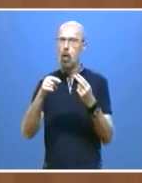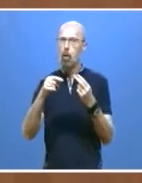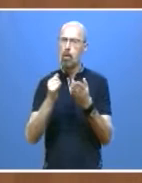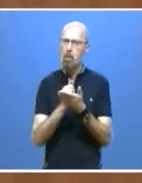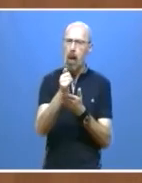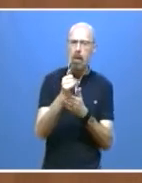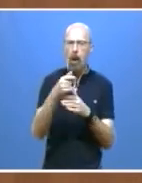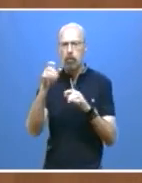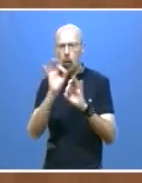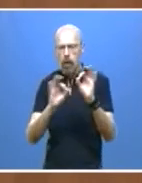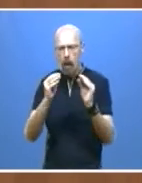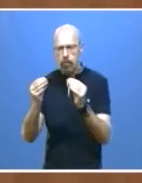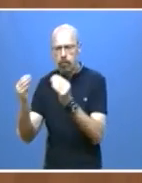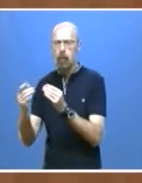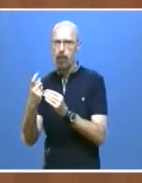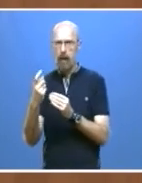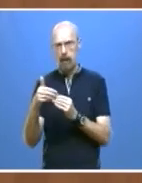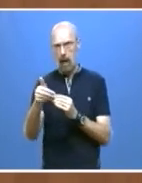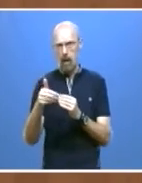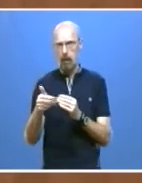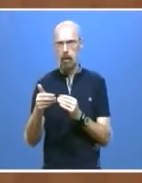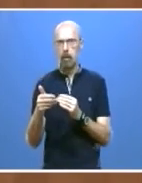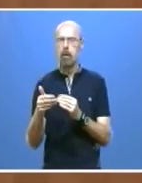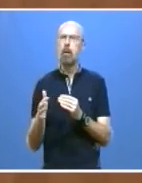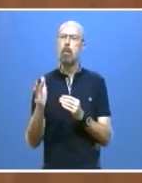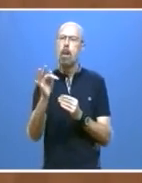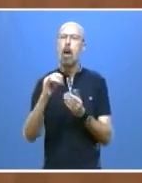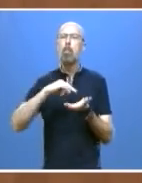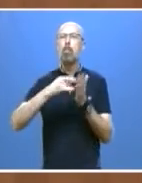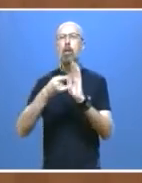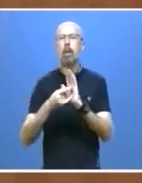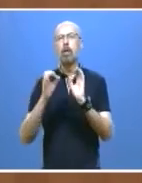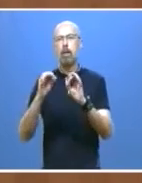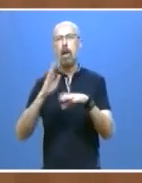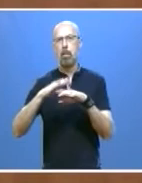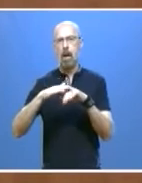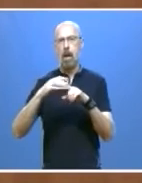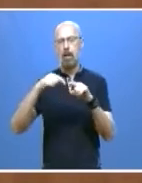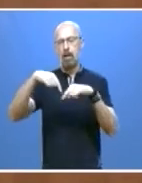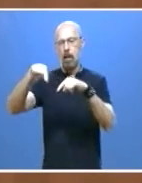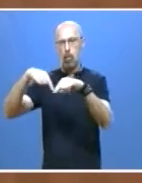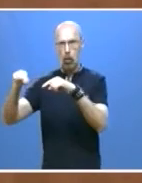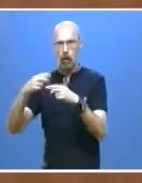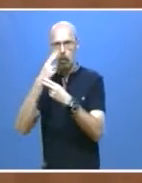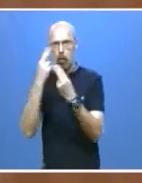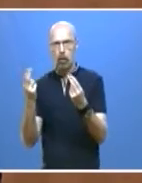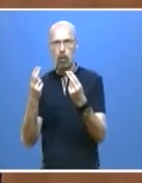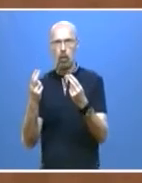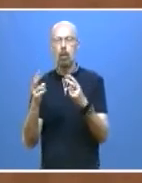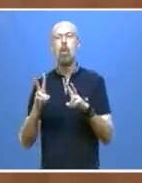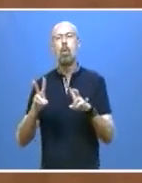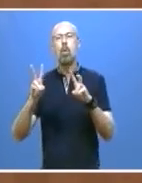proyectos de explotación que será el segundo paso y la antesala del último pilar de esta transformación que son las nuevas